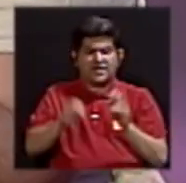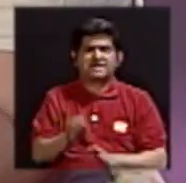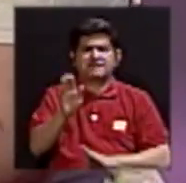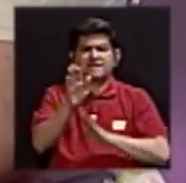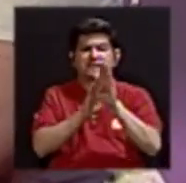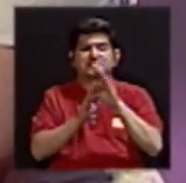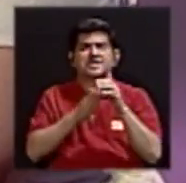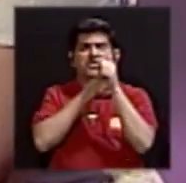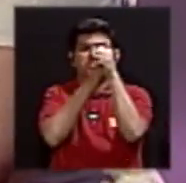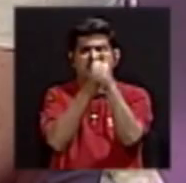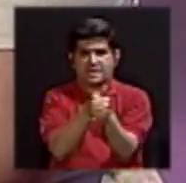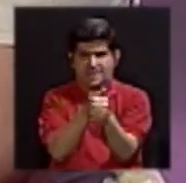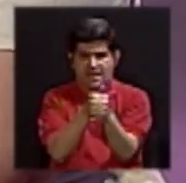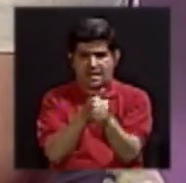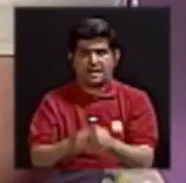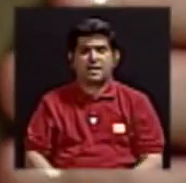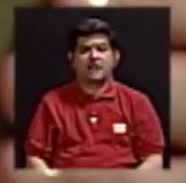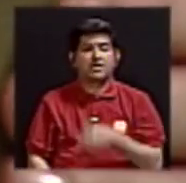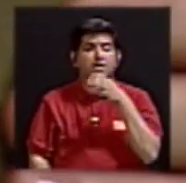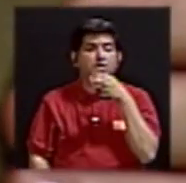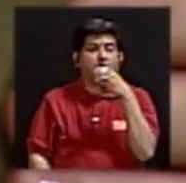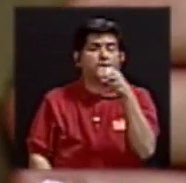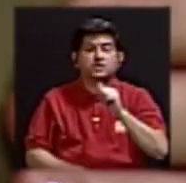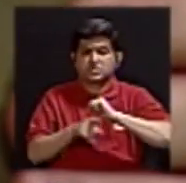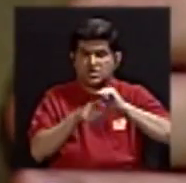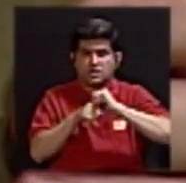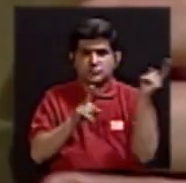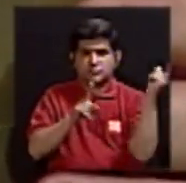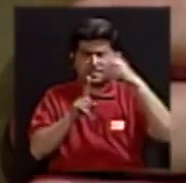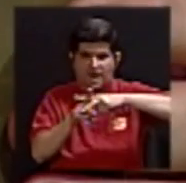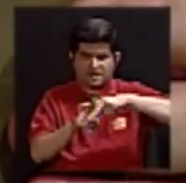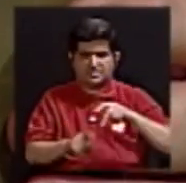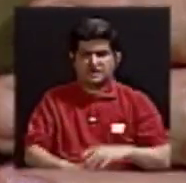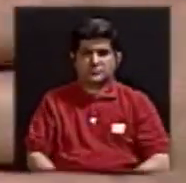desarrollé una guía con recomendaciones prácticas.